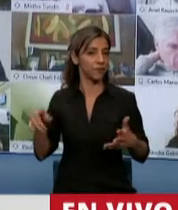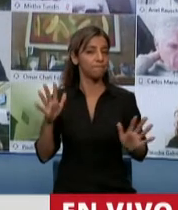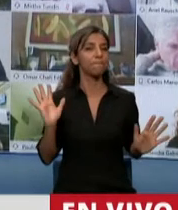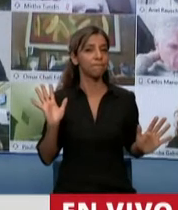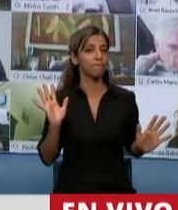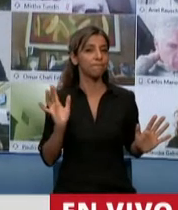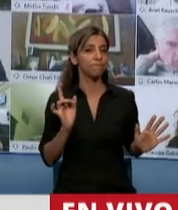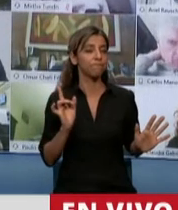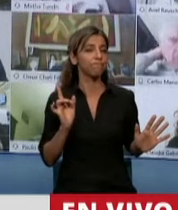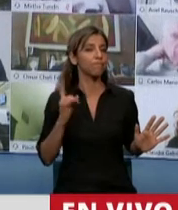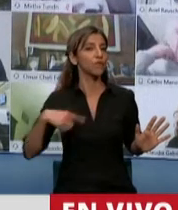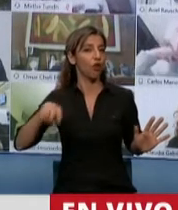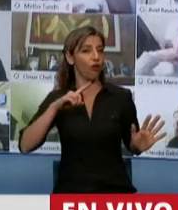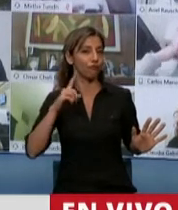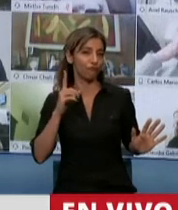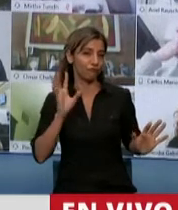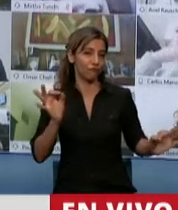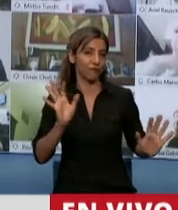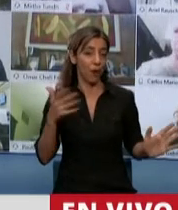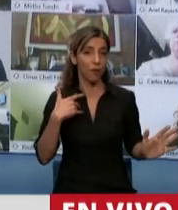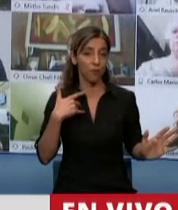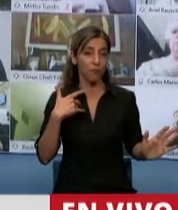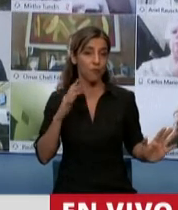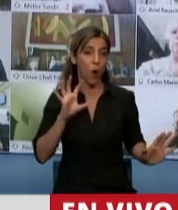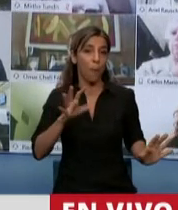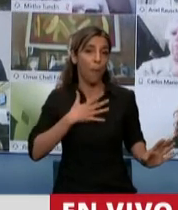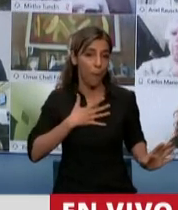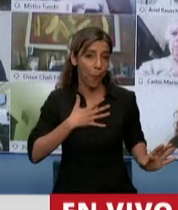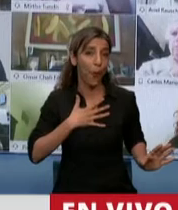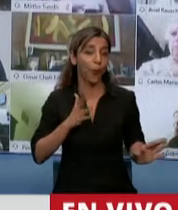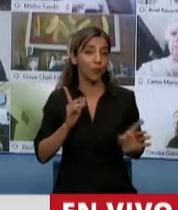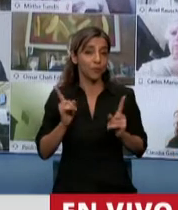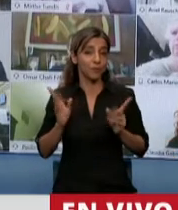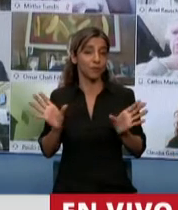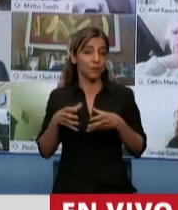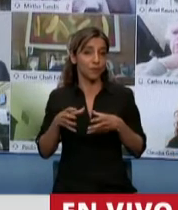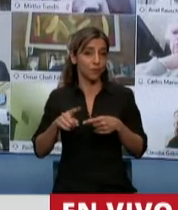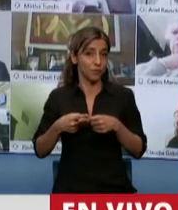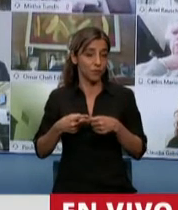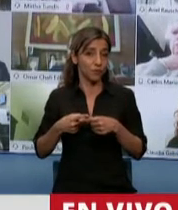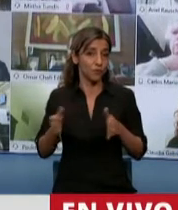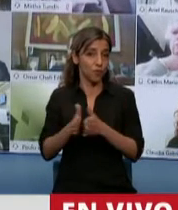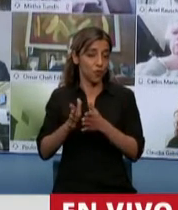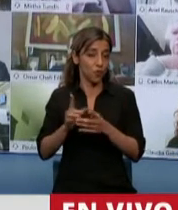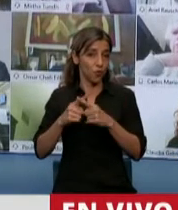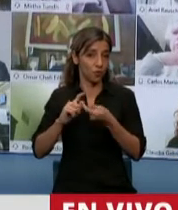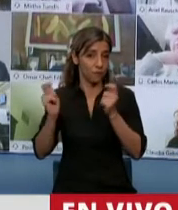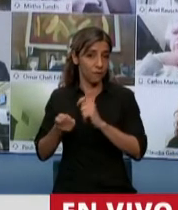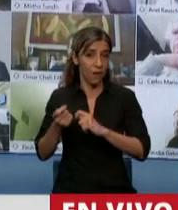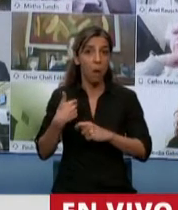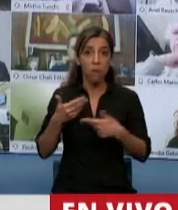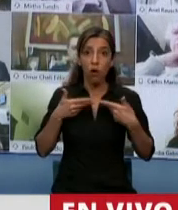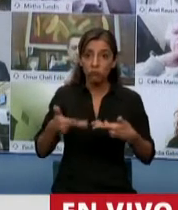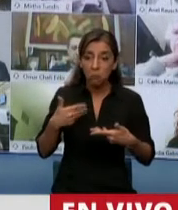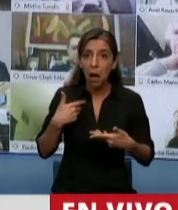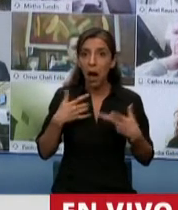provincia los diputados de Juntos por el Cambio me invitaban a debatir en el día de hoy y hoy se ausentaron.